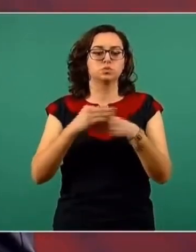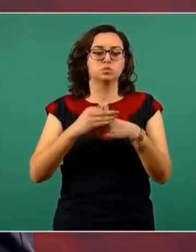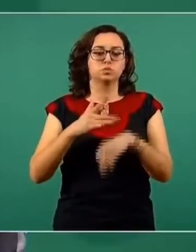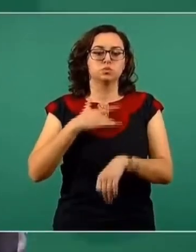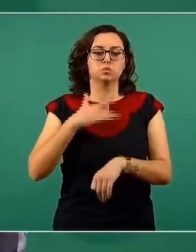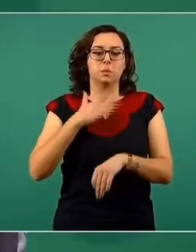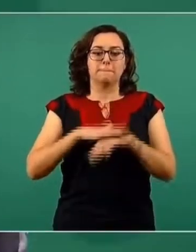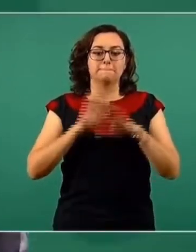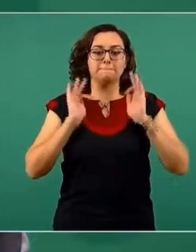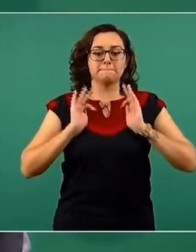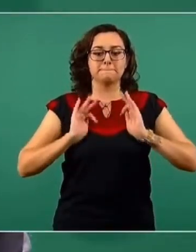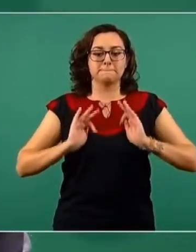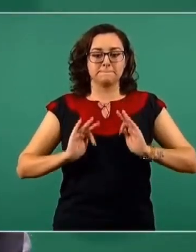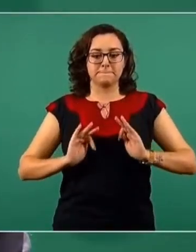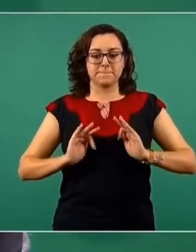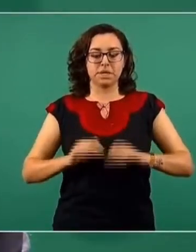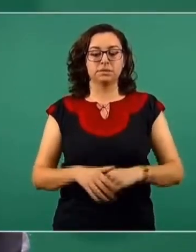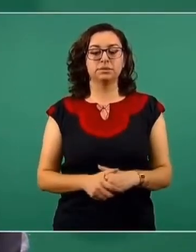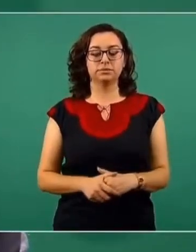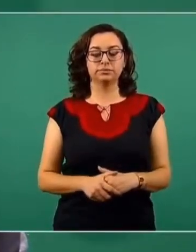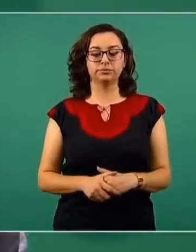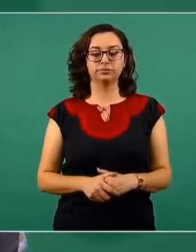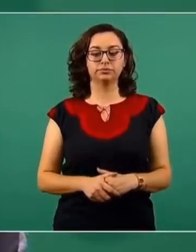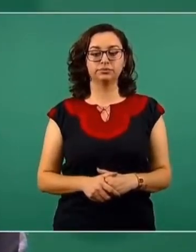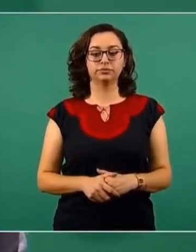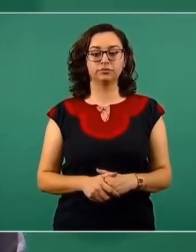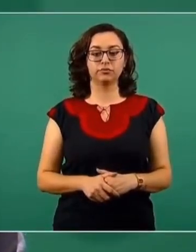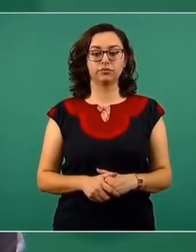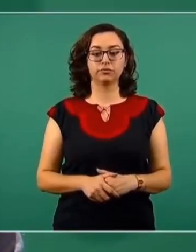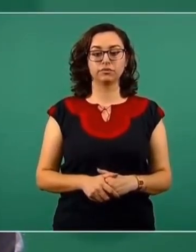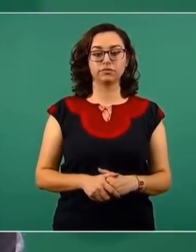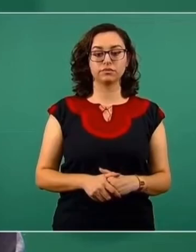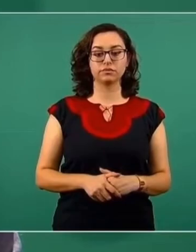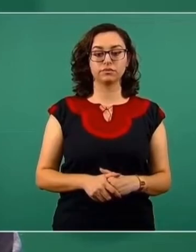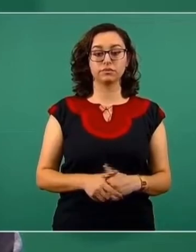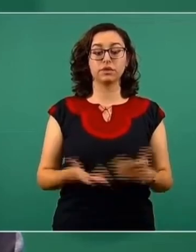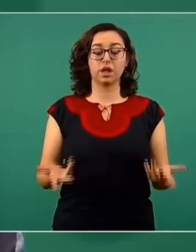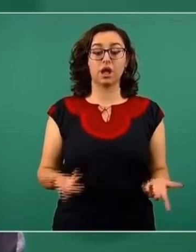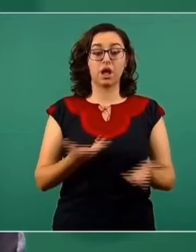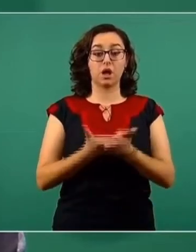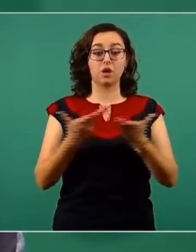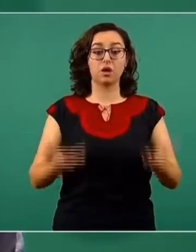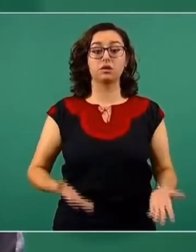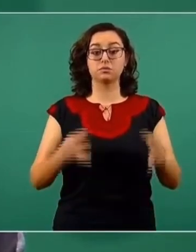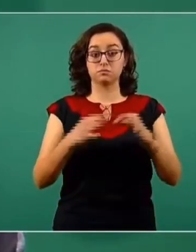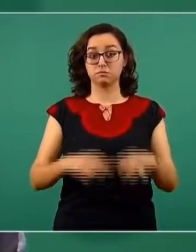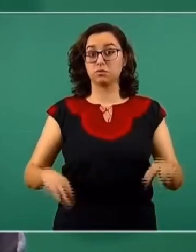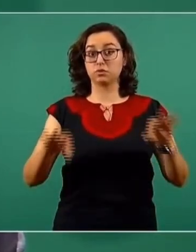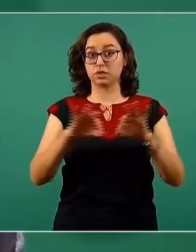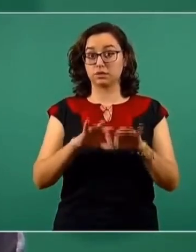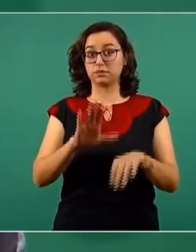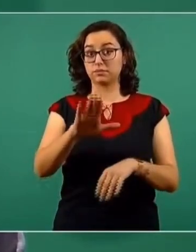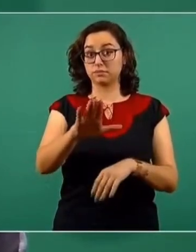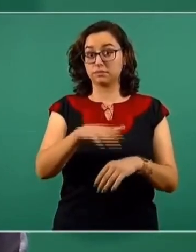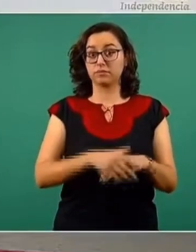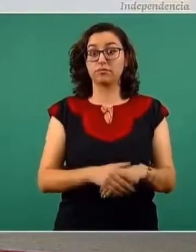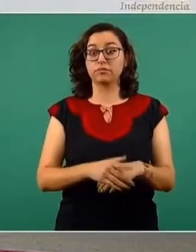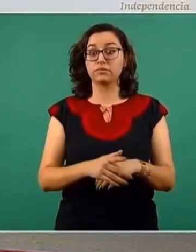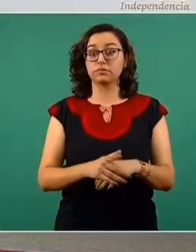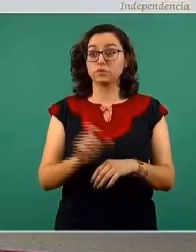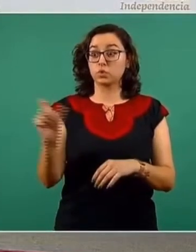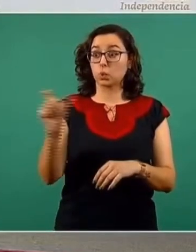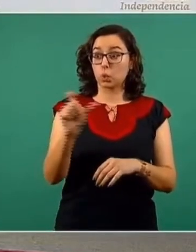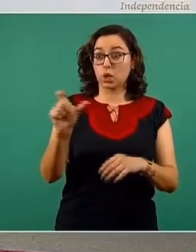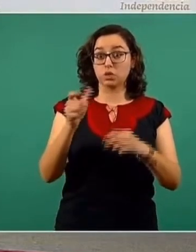ambientes serán seguros. Ahora, muy importante no tener falsas expectativas. La pregunta obvia es, ¿eso significa que no va haber casos